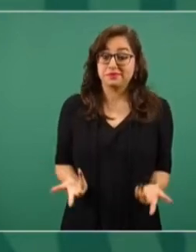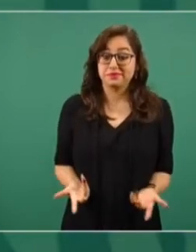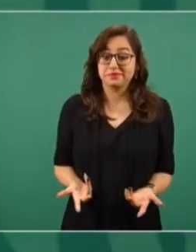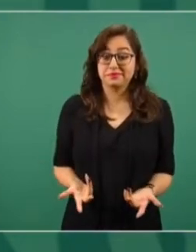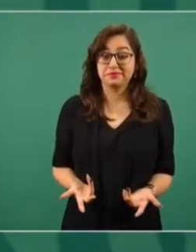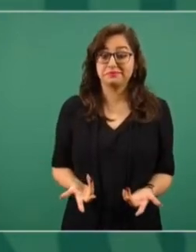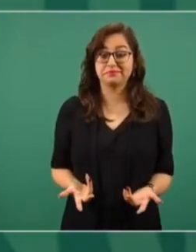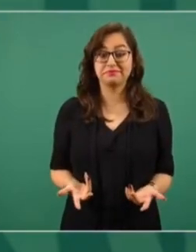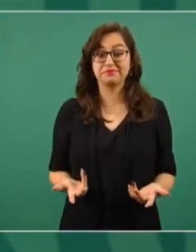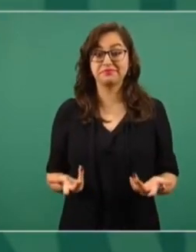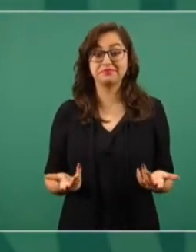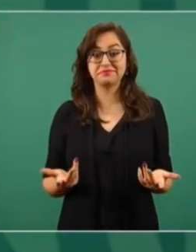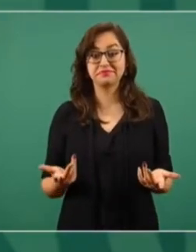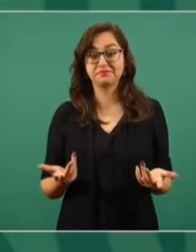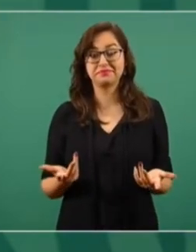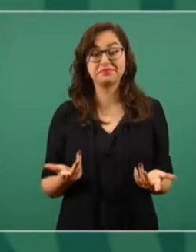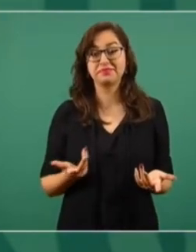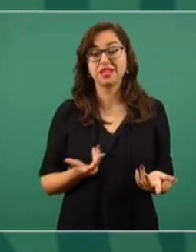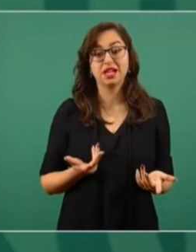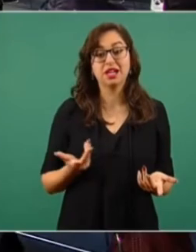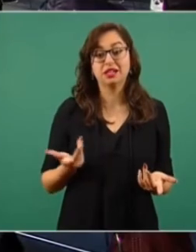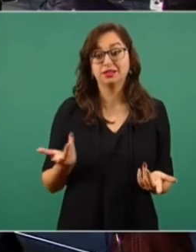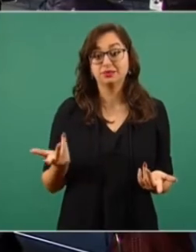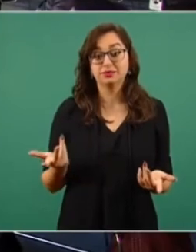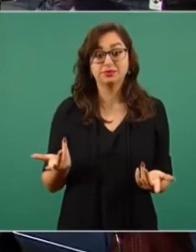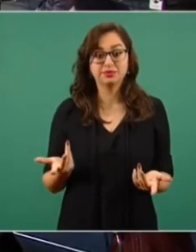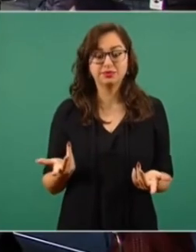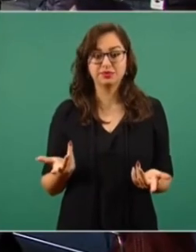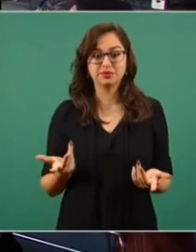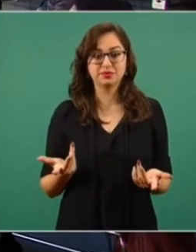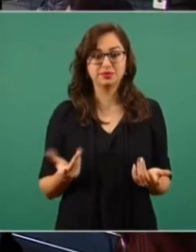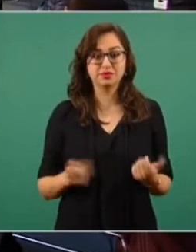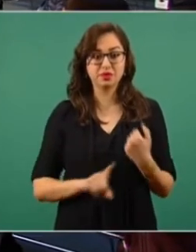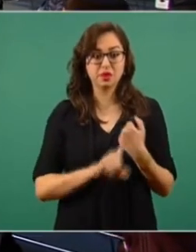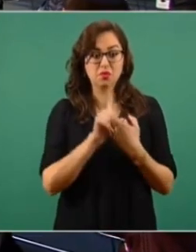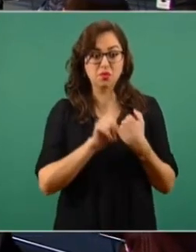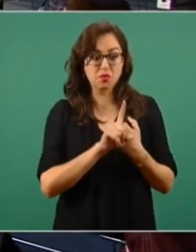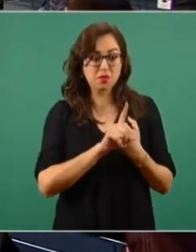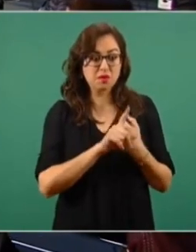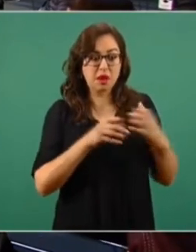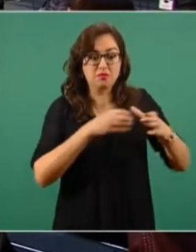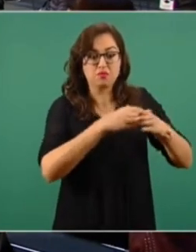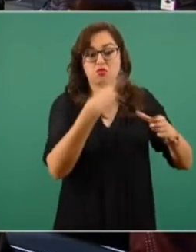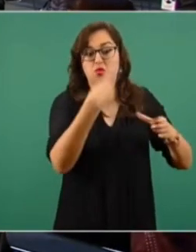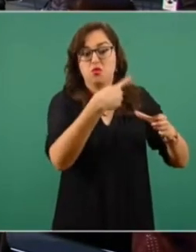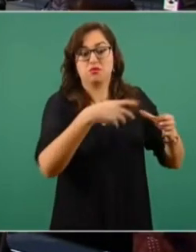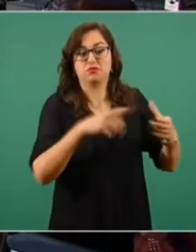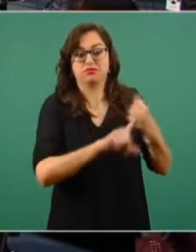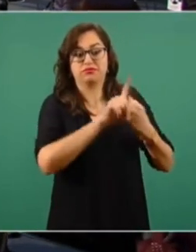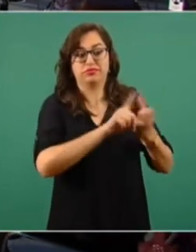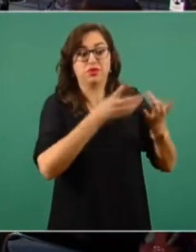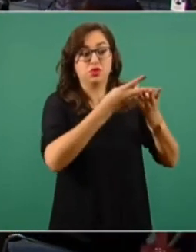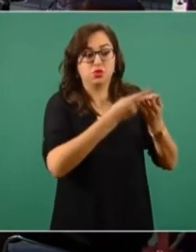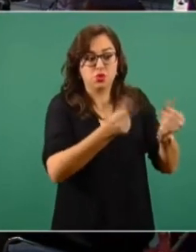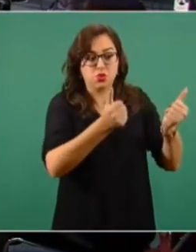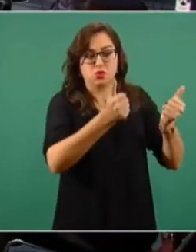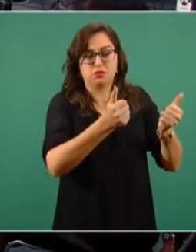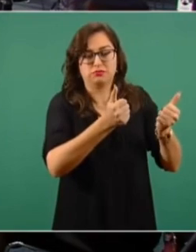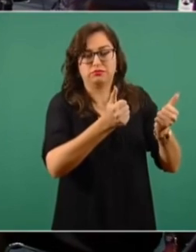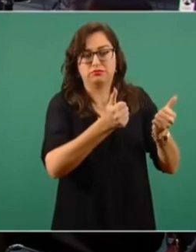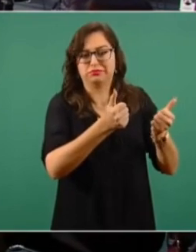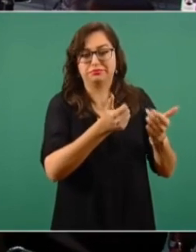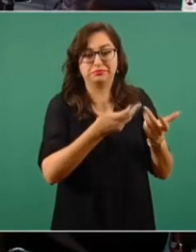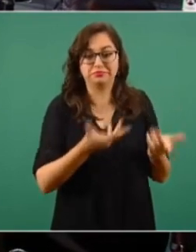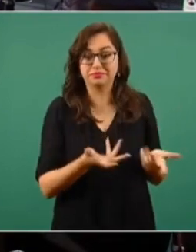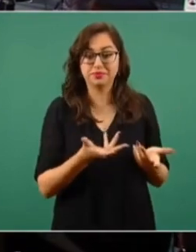Querer nada más resolver el problema de uno, como el caso, por